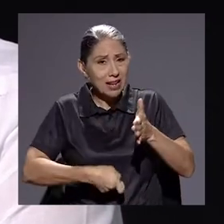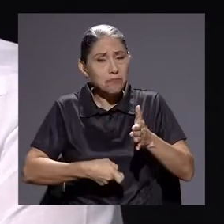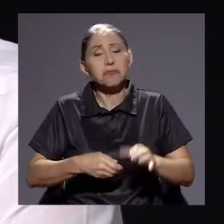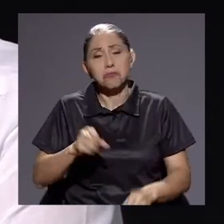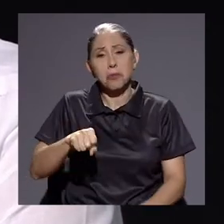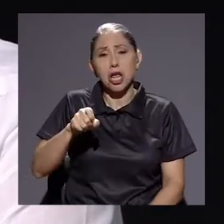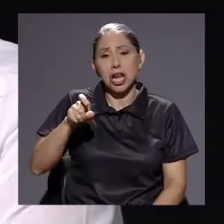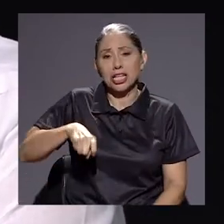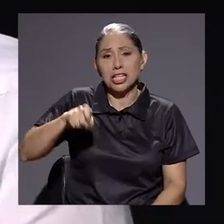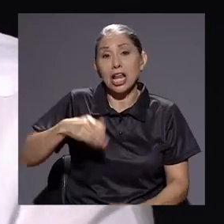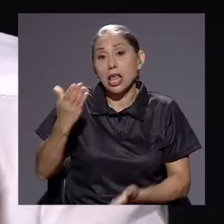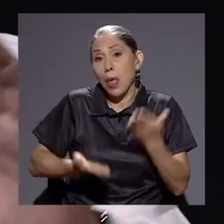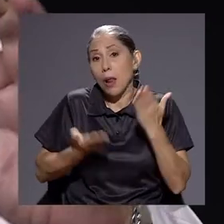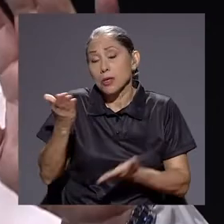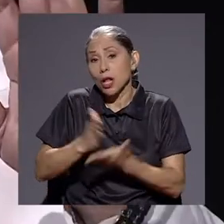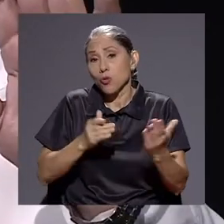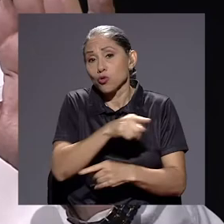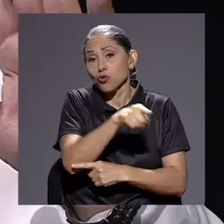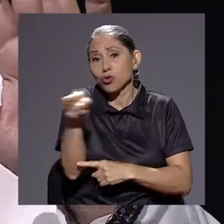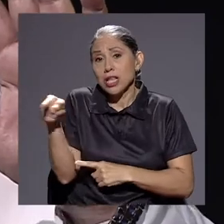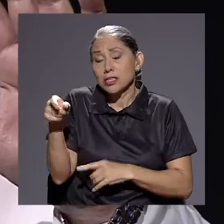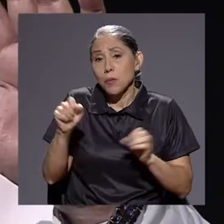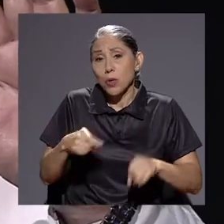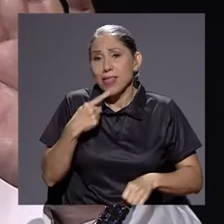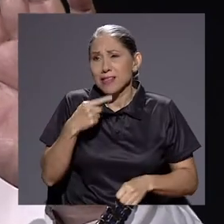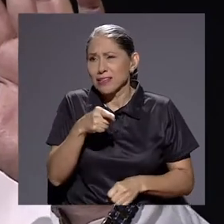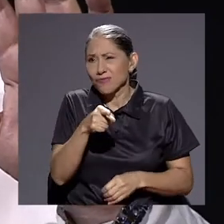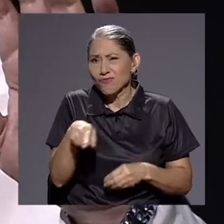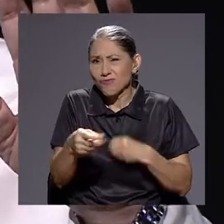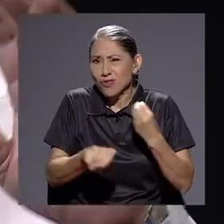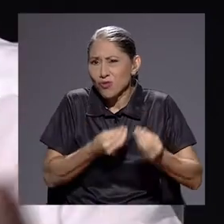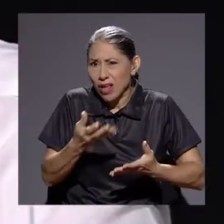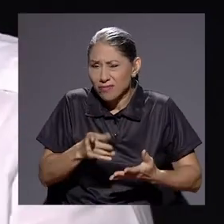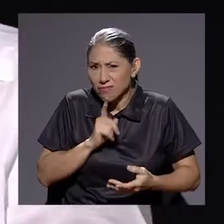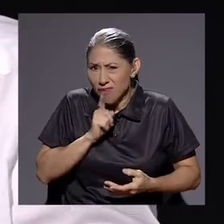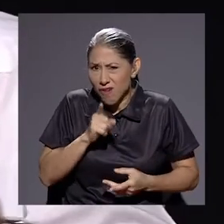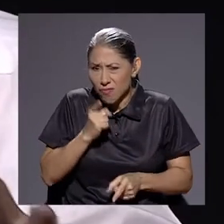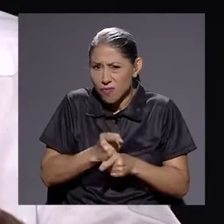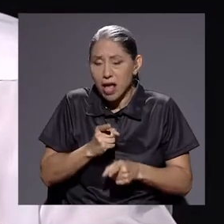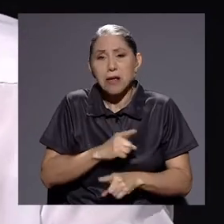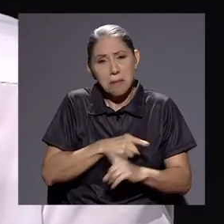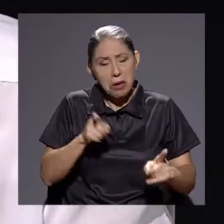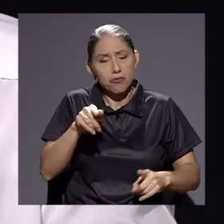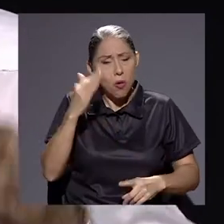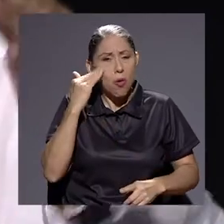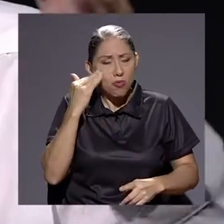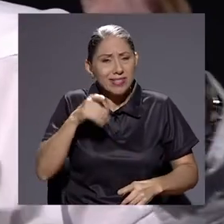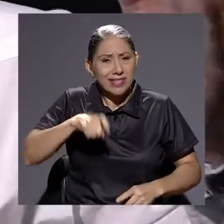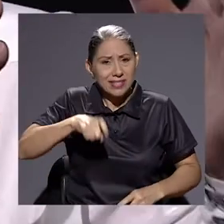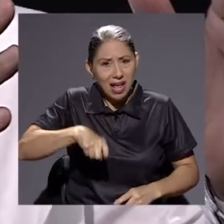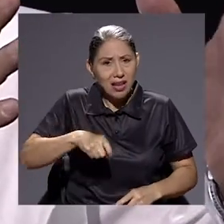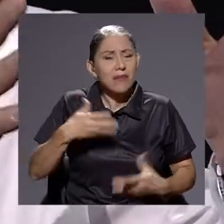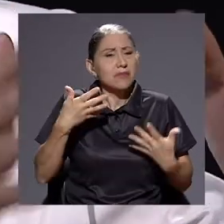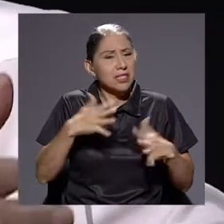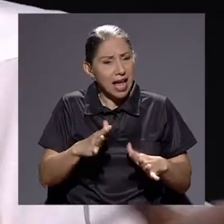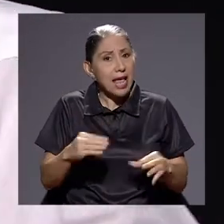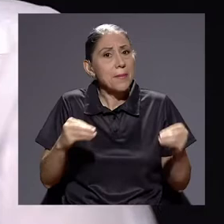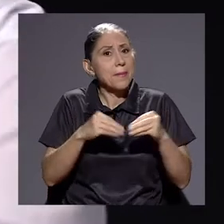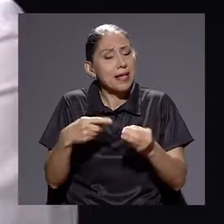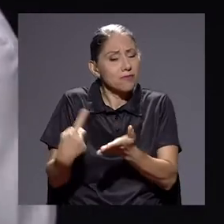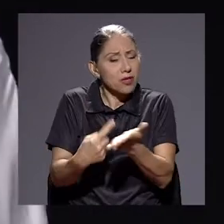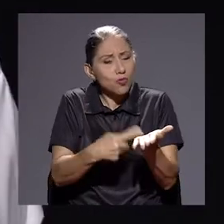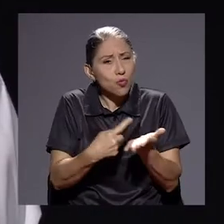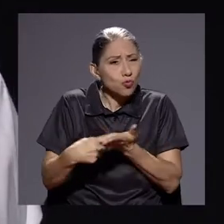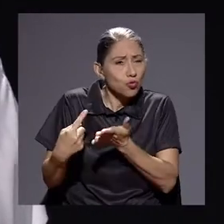Tal vez hay algunos constatricenses que me podían decir que va a lograr ese académico, pero era necesaria. Sé que hay discusiones. Escuché las discusiones más a la